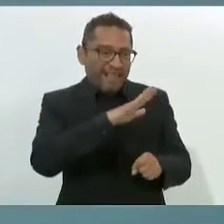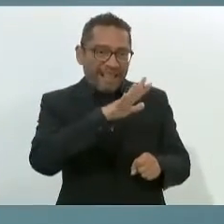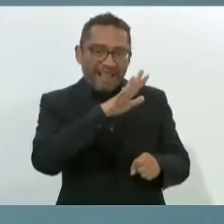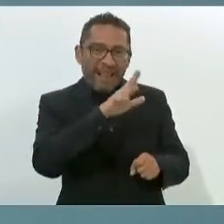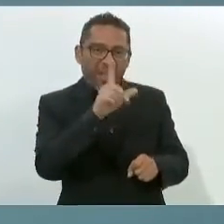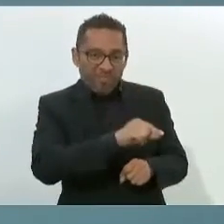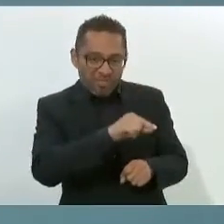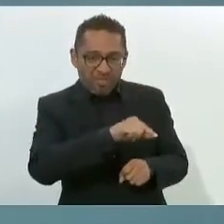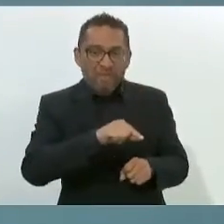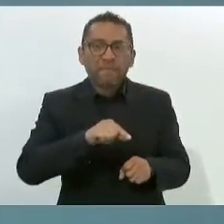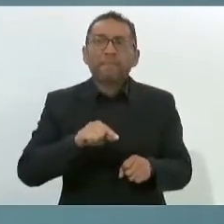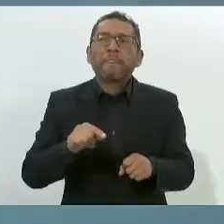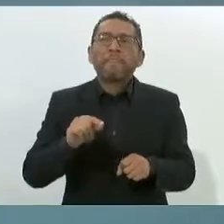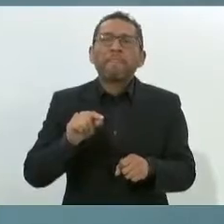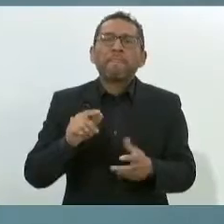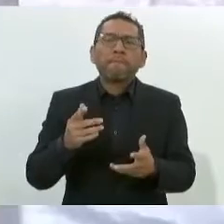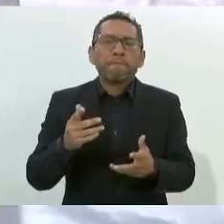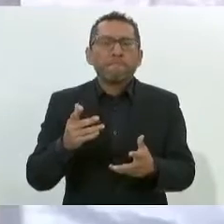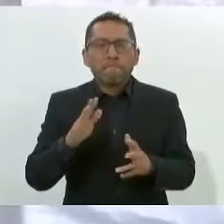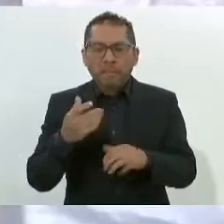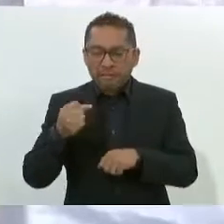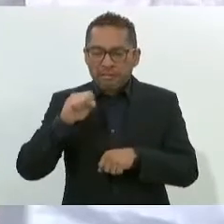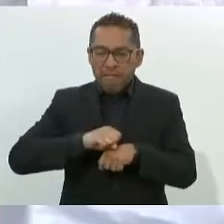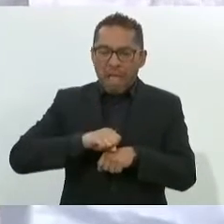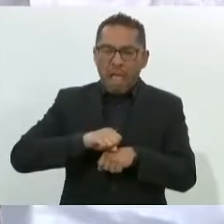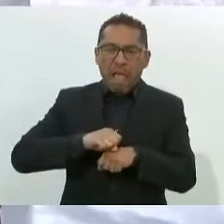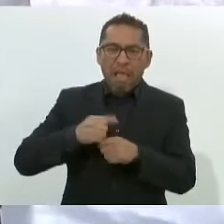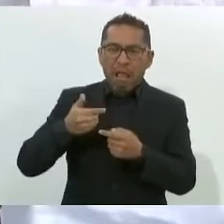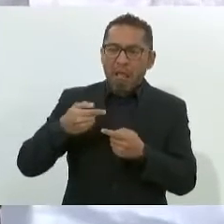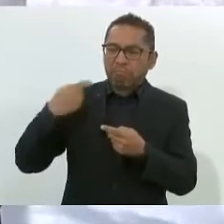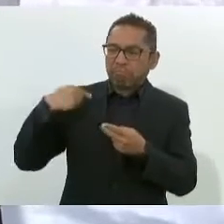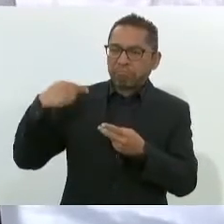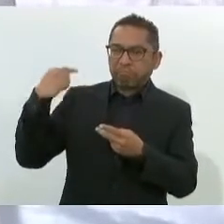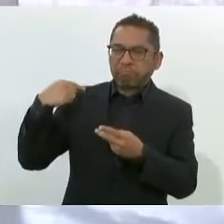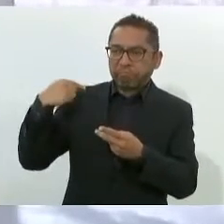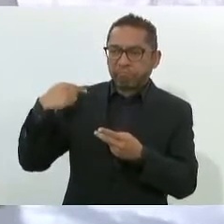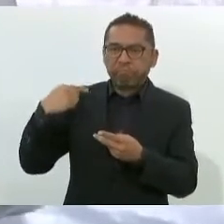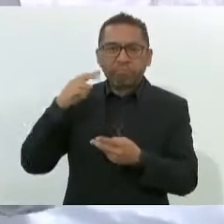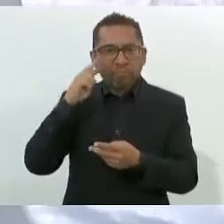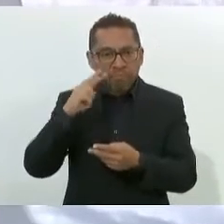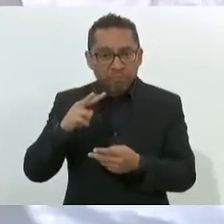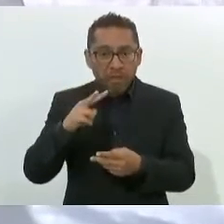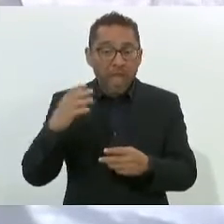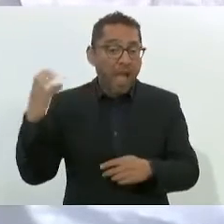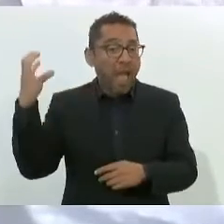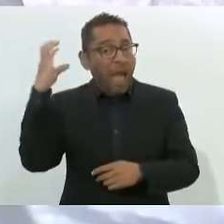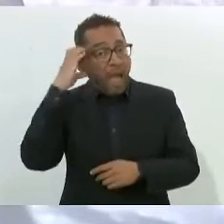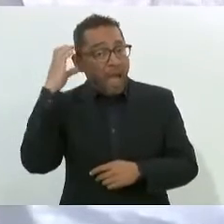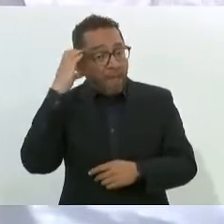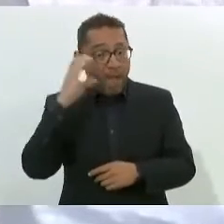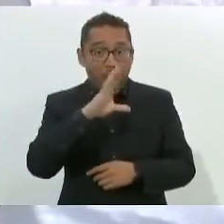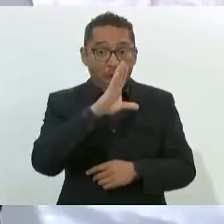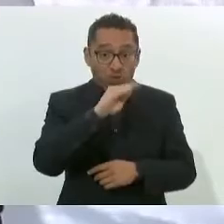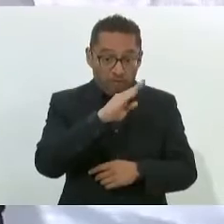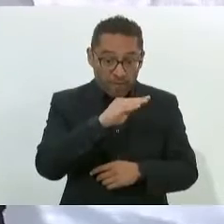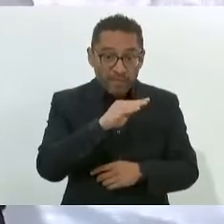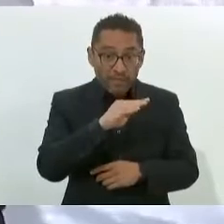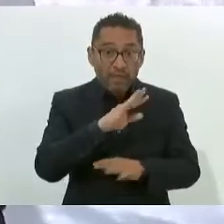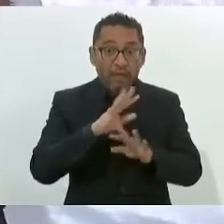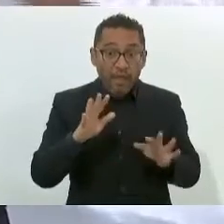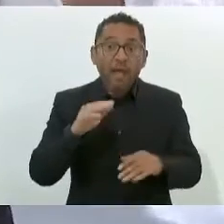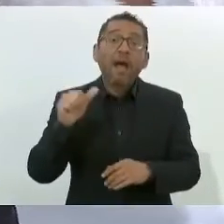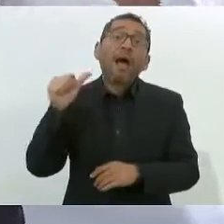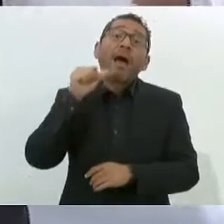hace unas semanas, de las 90 camas que habilitamos ahí, ayer se nos